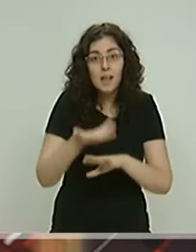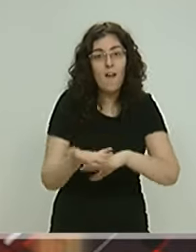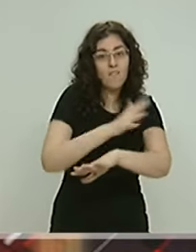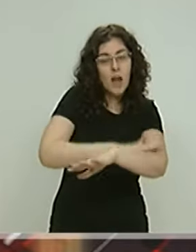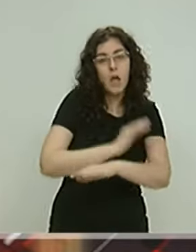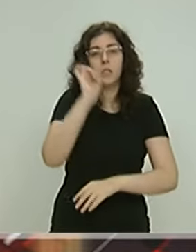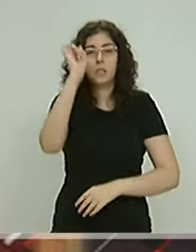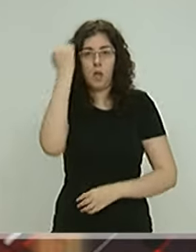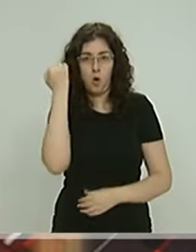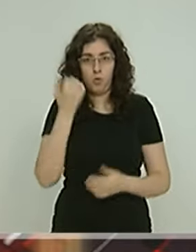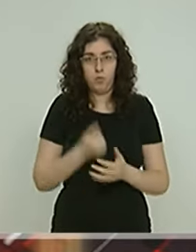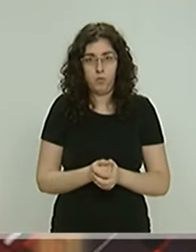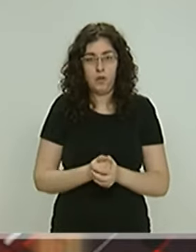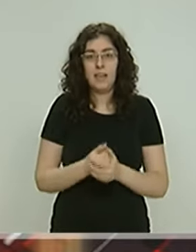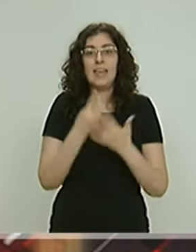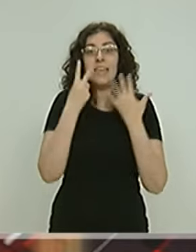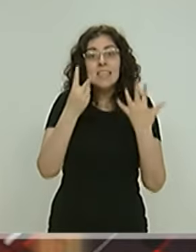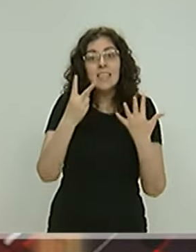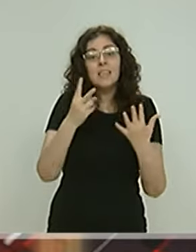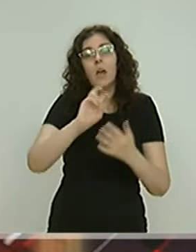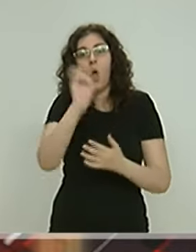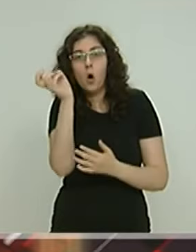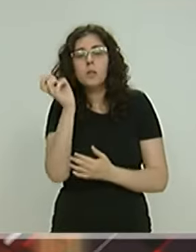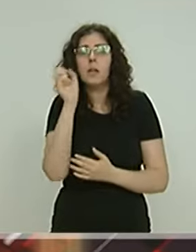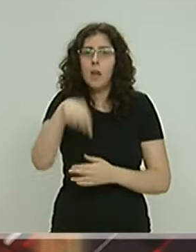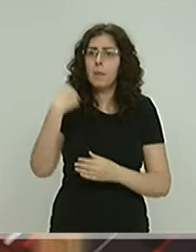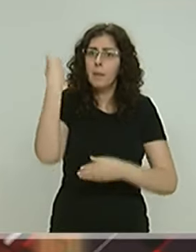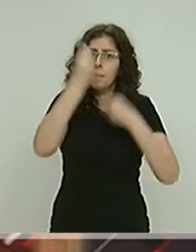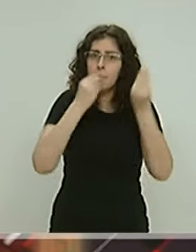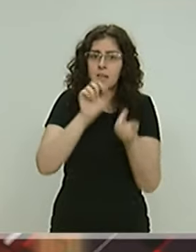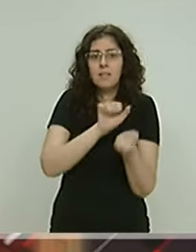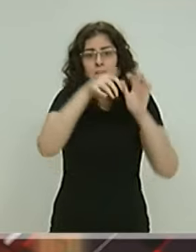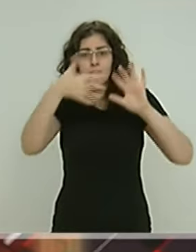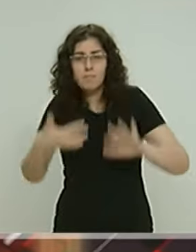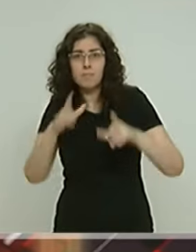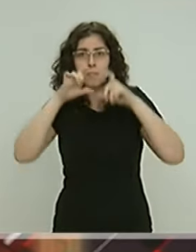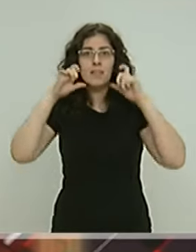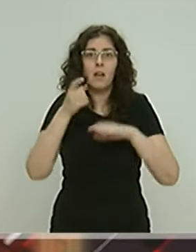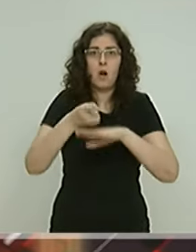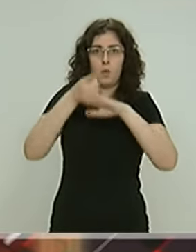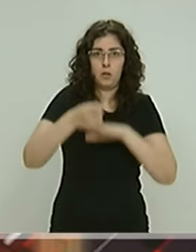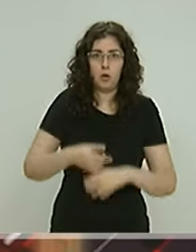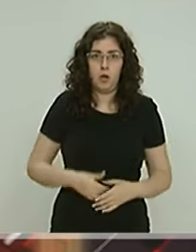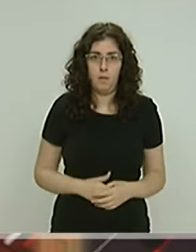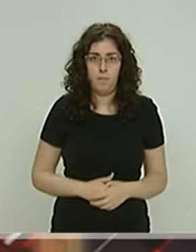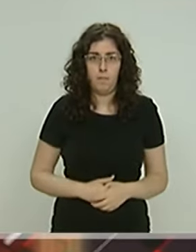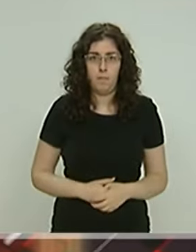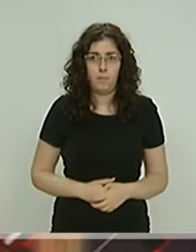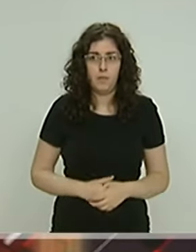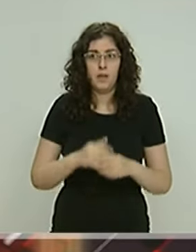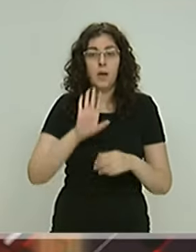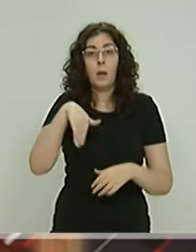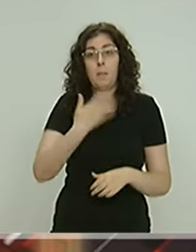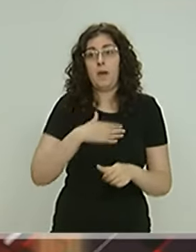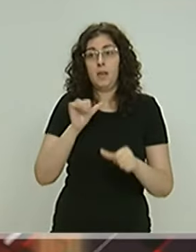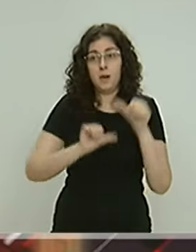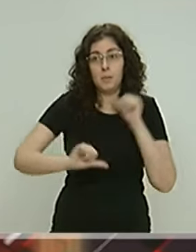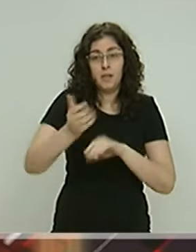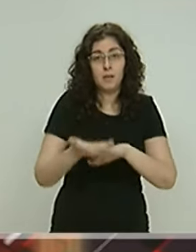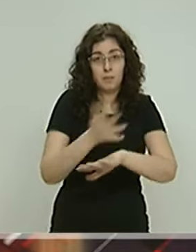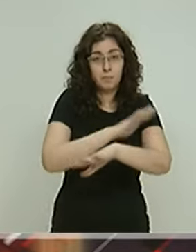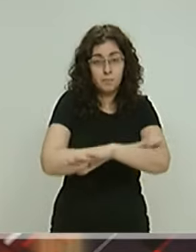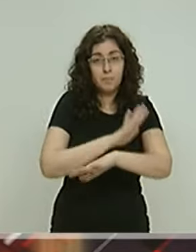en Aragón. Al menos otras siete comunidades se plantean adoptar esta medida. A partir de mañana en Baleares,